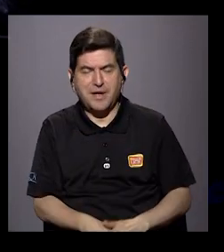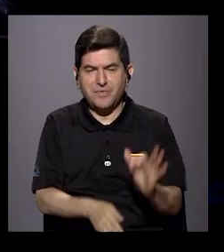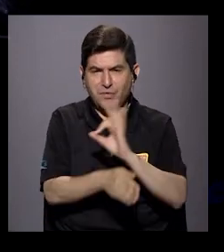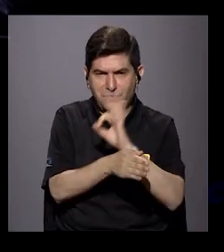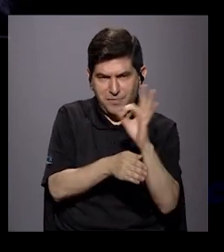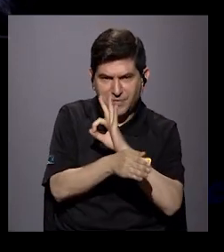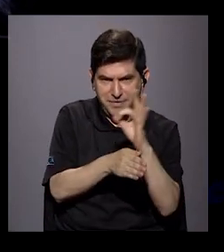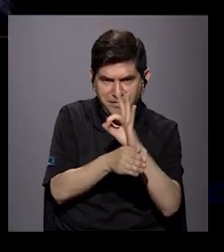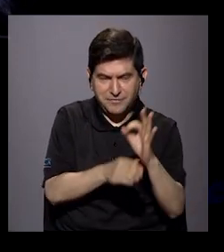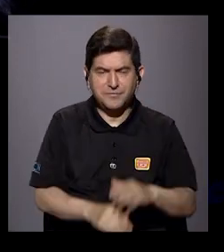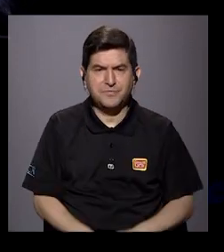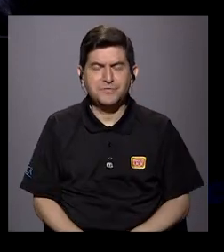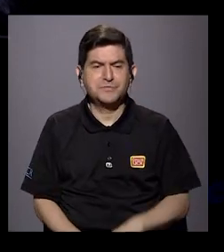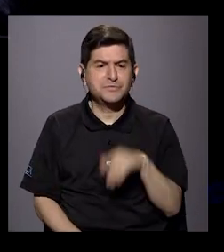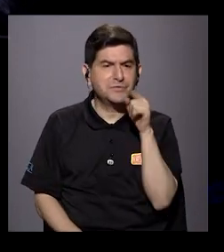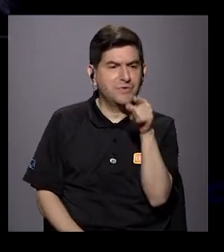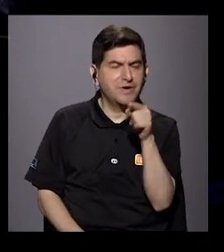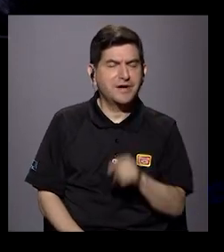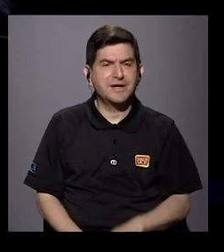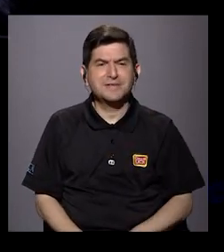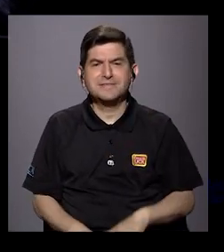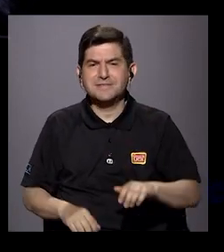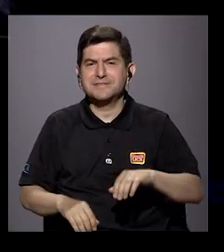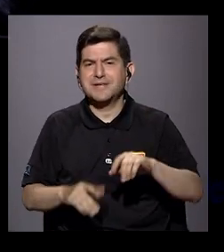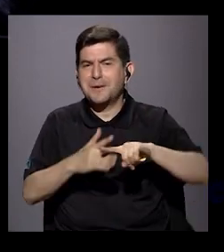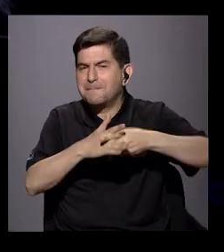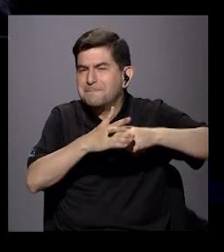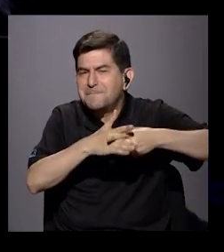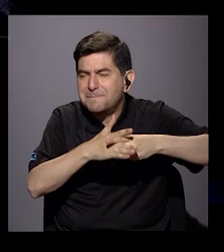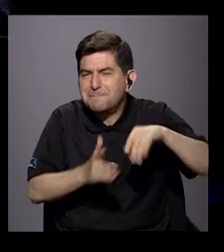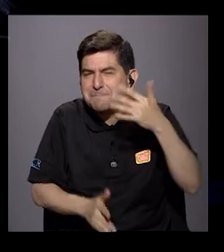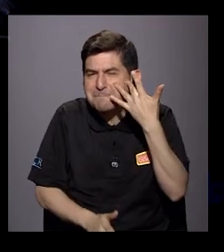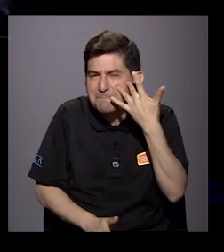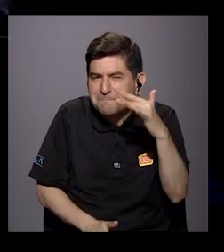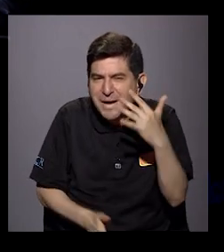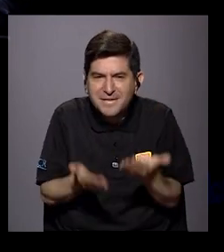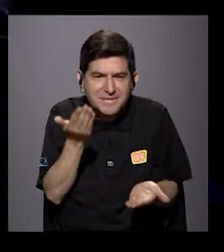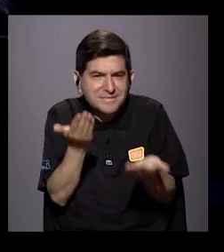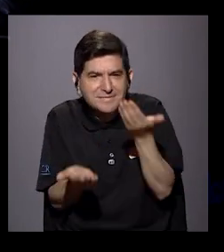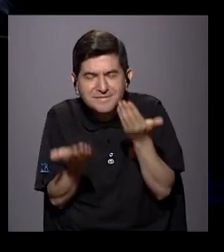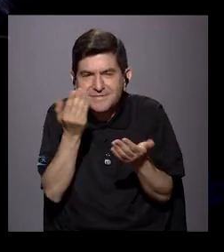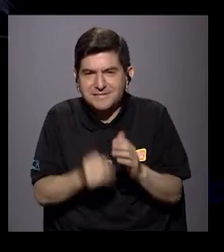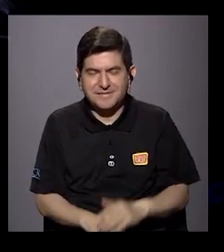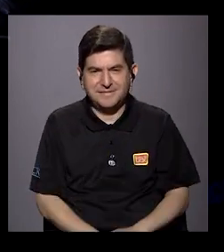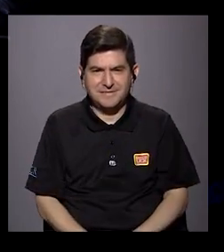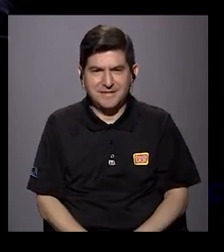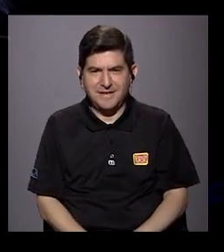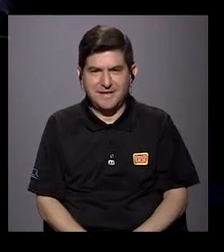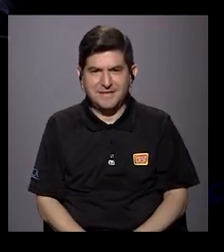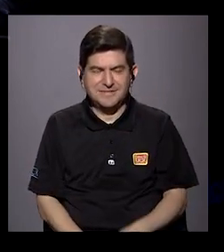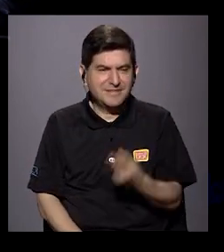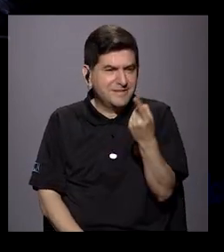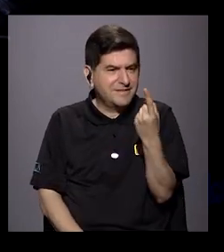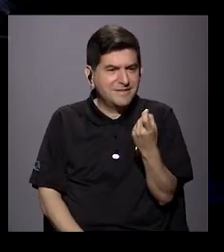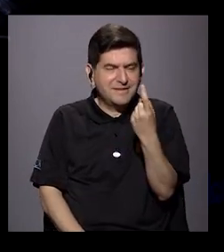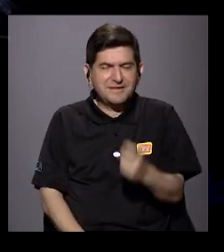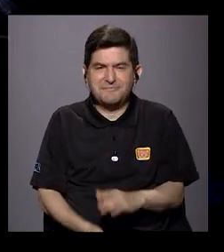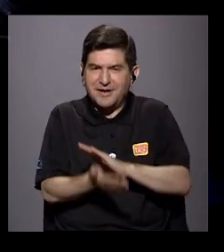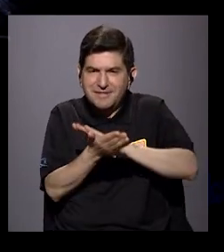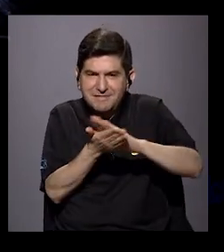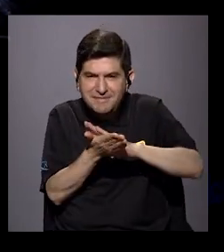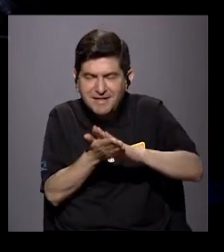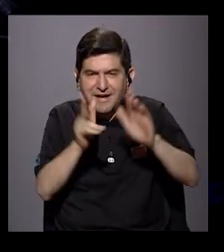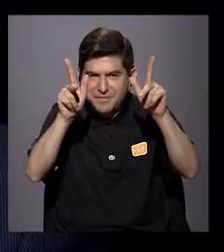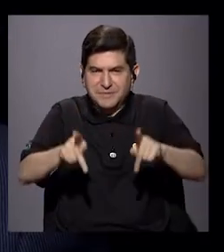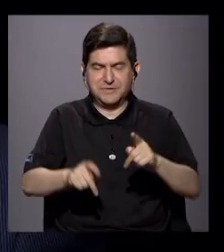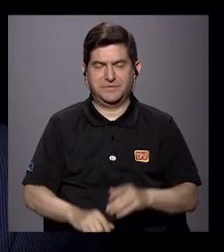funcionar ese mecanismo que parece un poco ausente de dignidad en